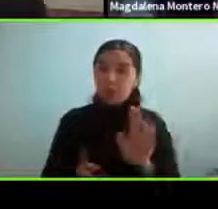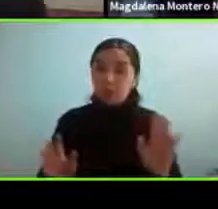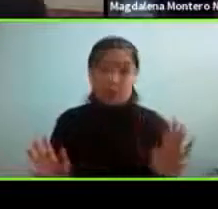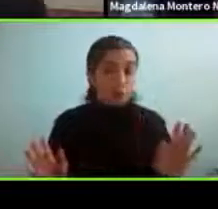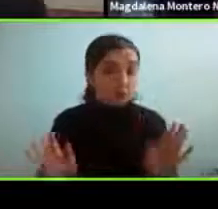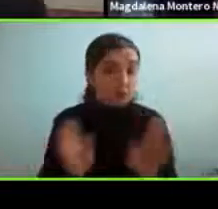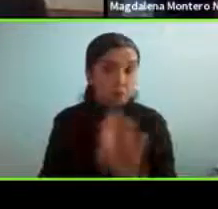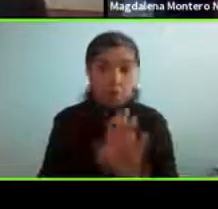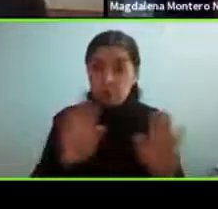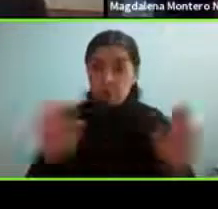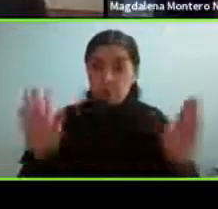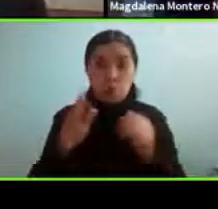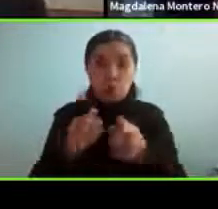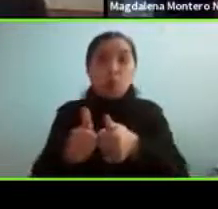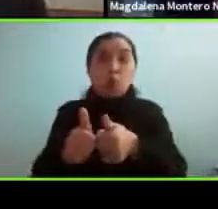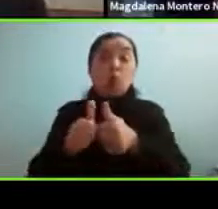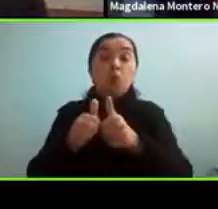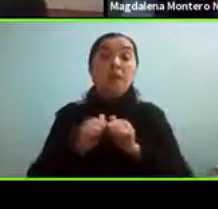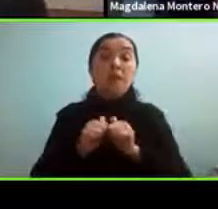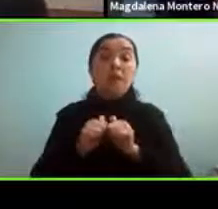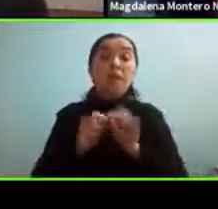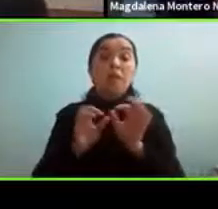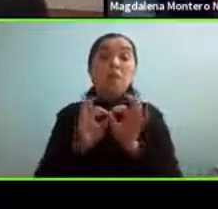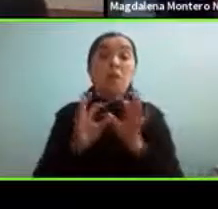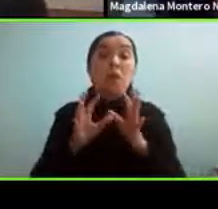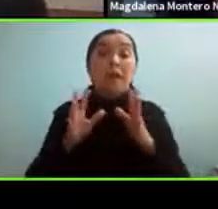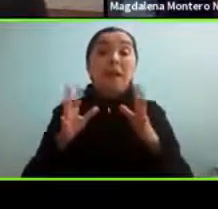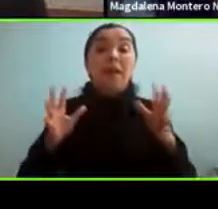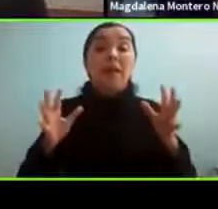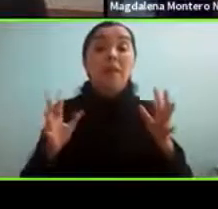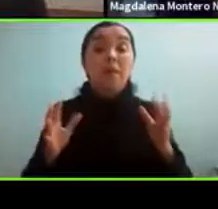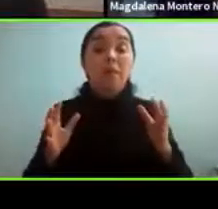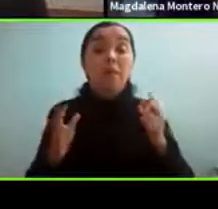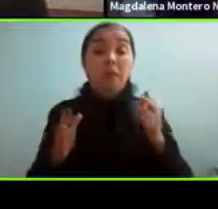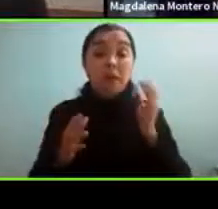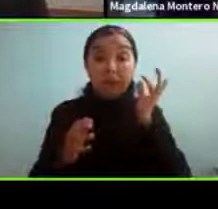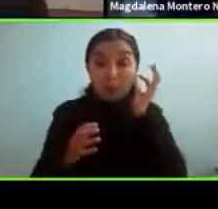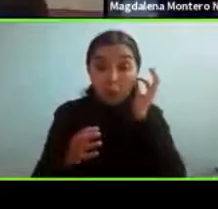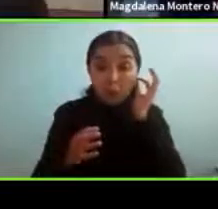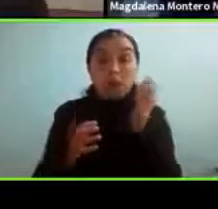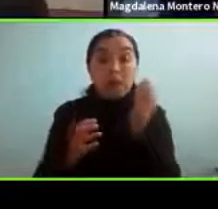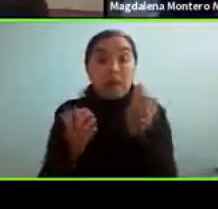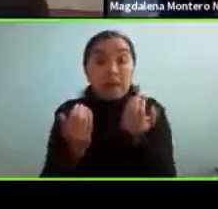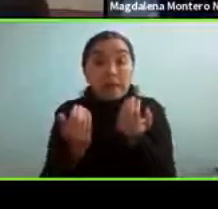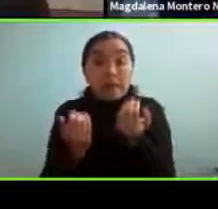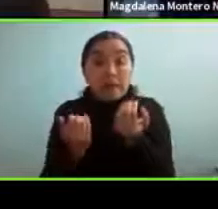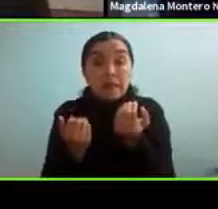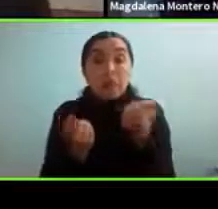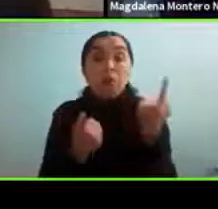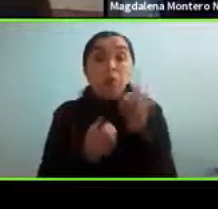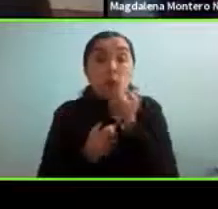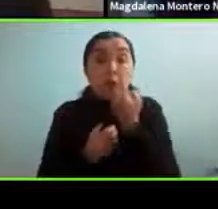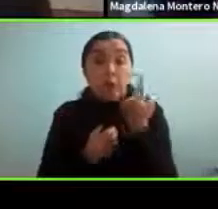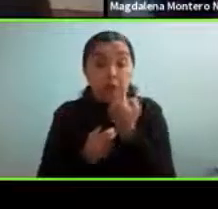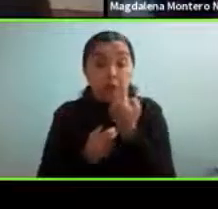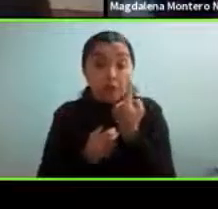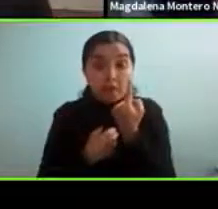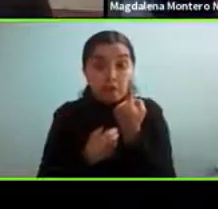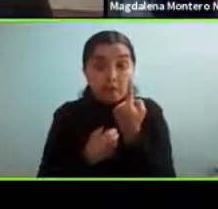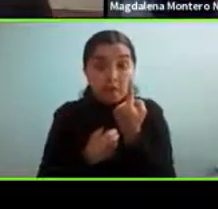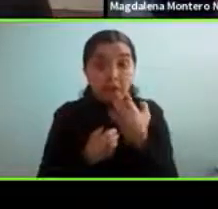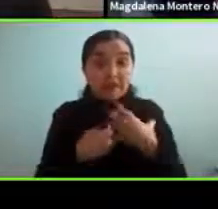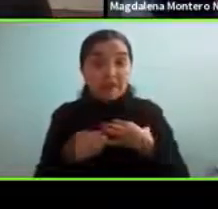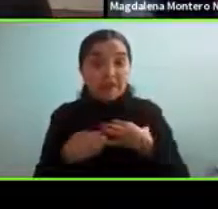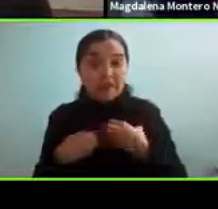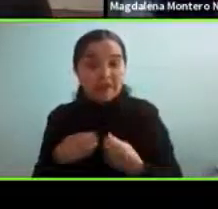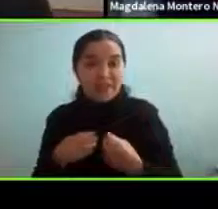desafío muy grande porque nosotras tenemos necesidad de soledad y con los hijos eso no se puede o sea